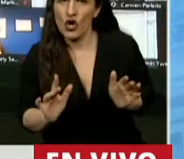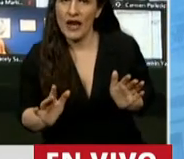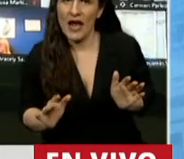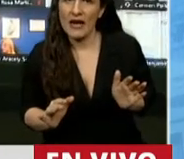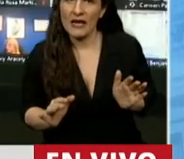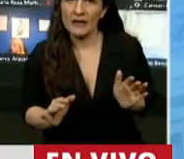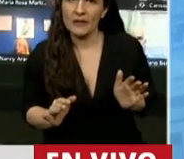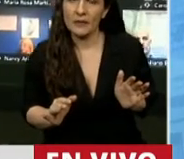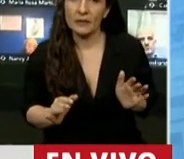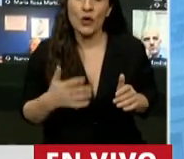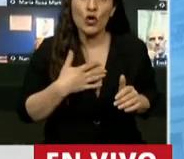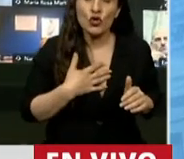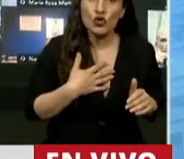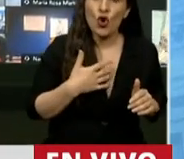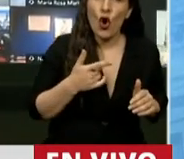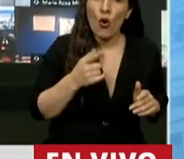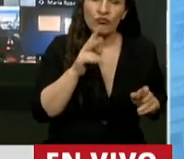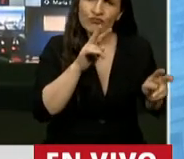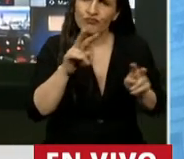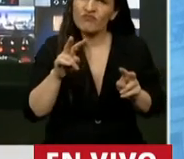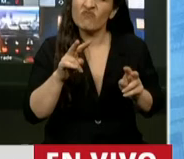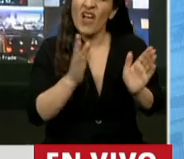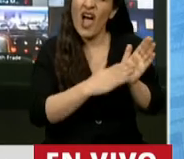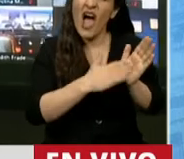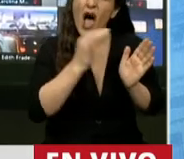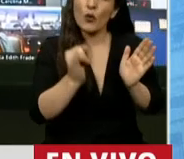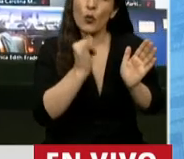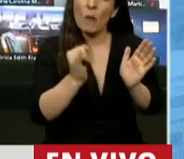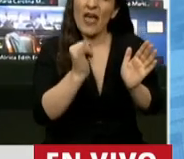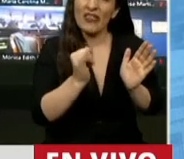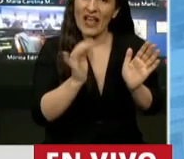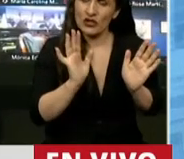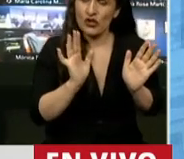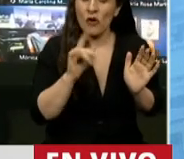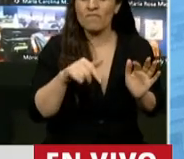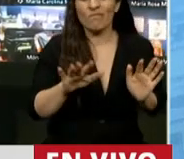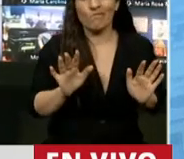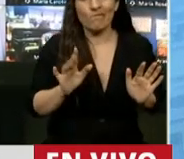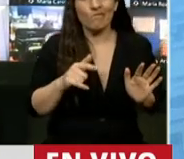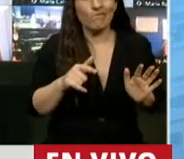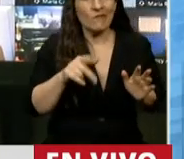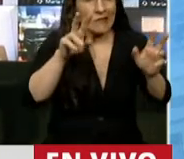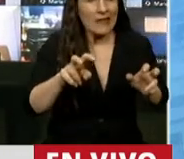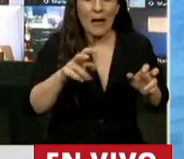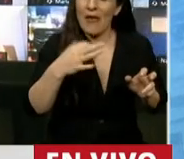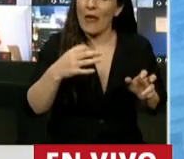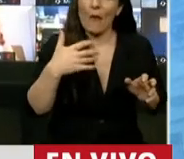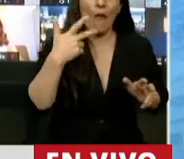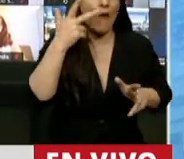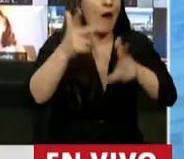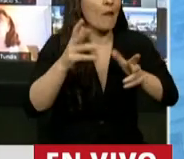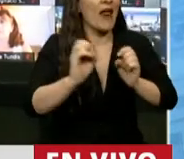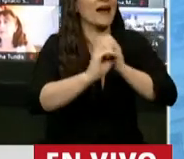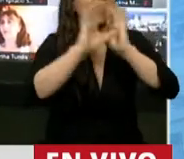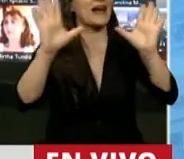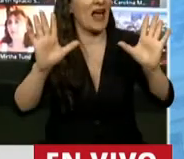Por eso yo he escuchado muchas argumentaciones y creo que en estos temas, así a grosso modo, hay que hablar claramente. No es lo mismo la